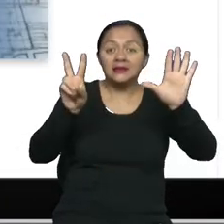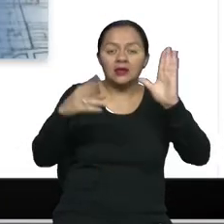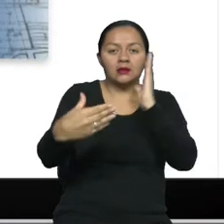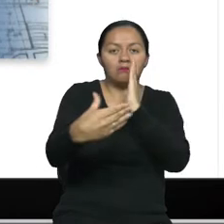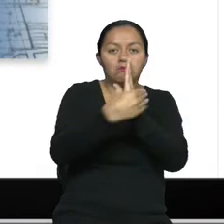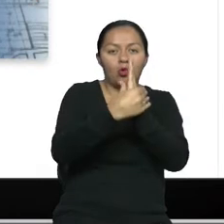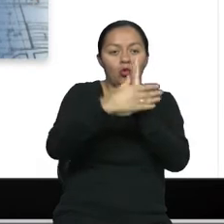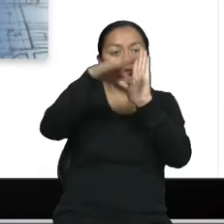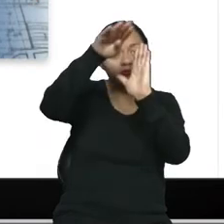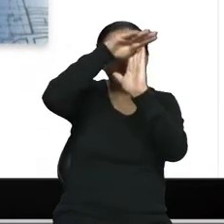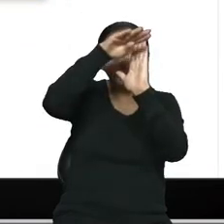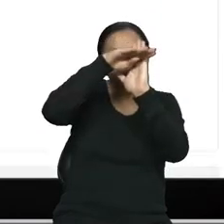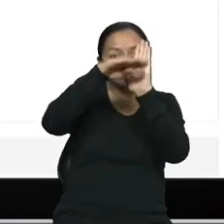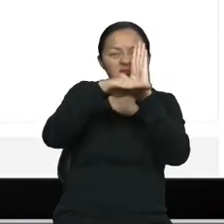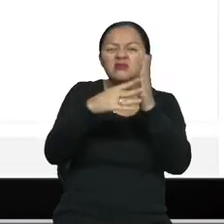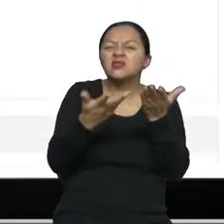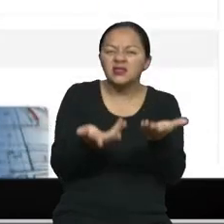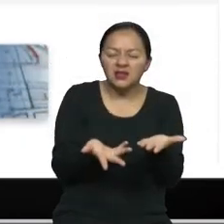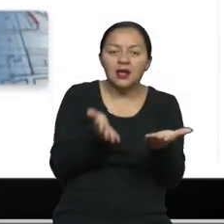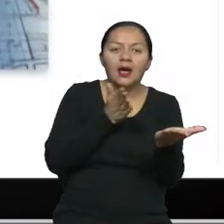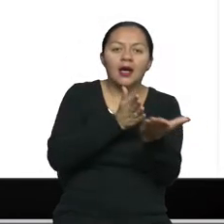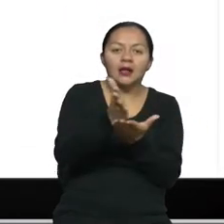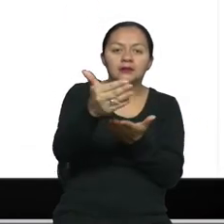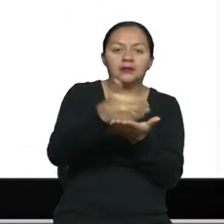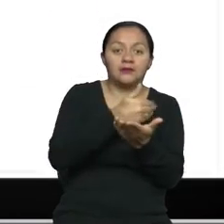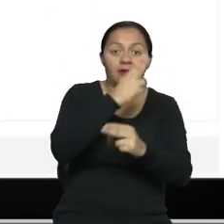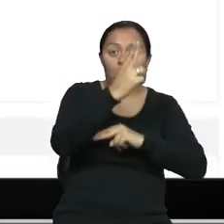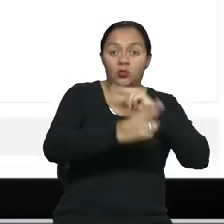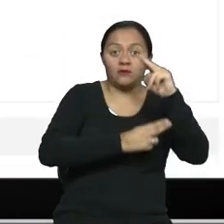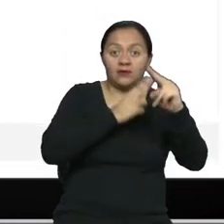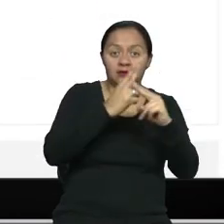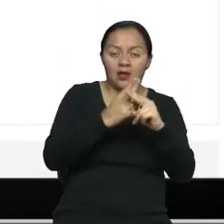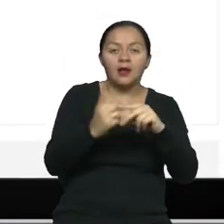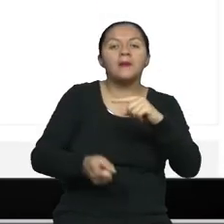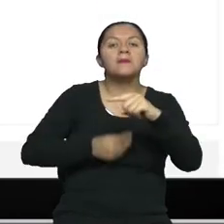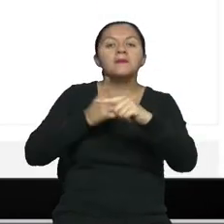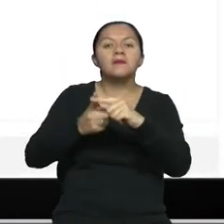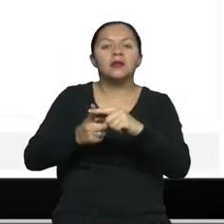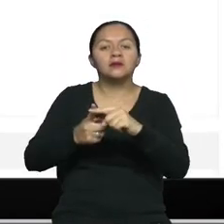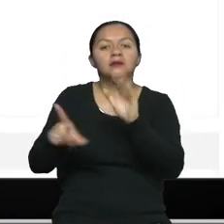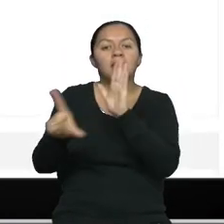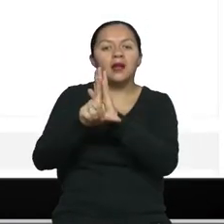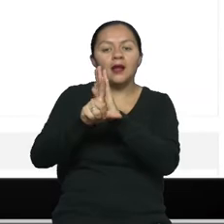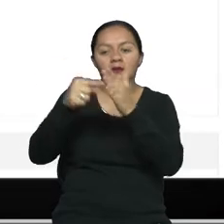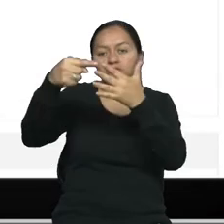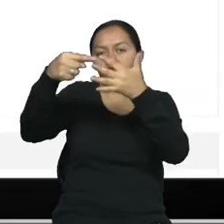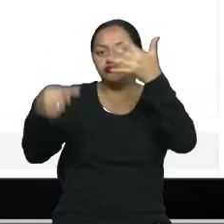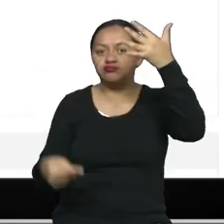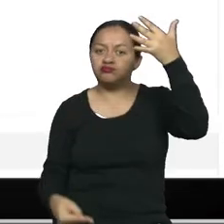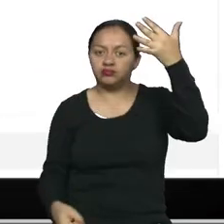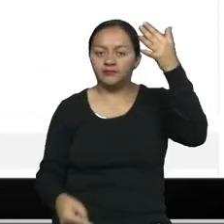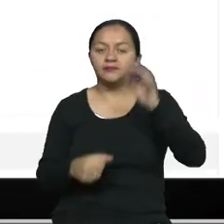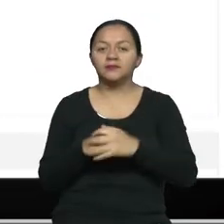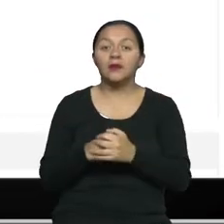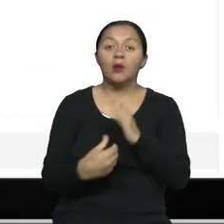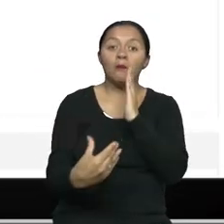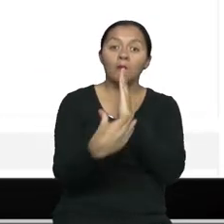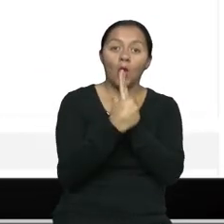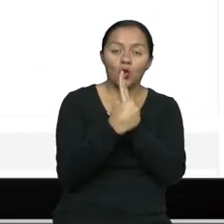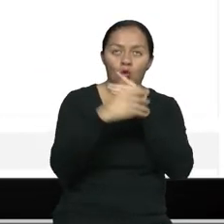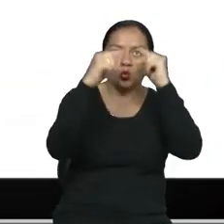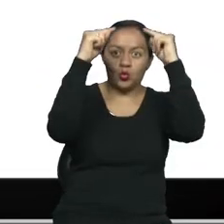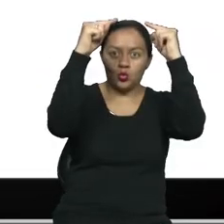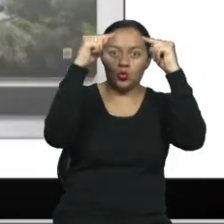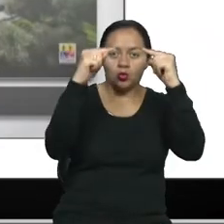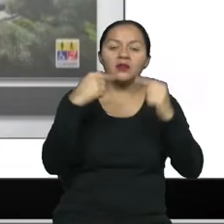accesibilidad universal al medio físico y el marco normativo de aplicación y cumplimiento obligatorio. Cada módulo cuenta con